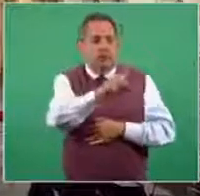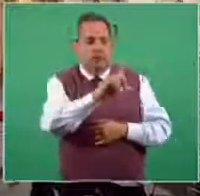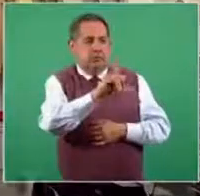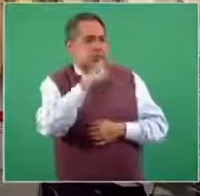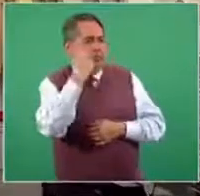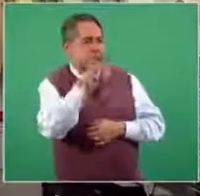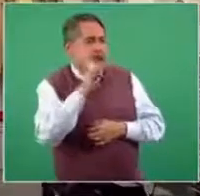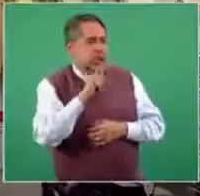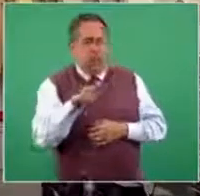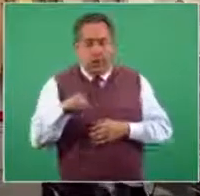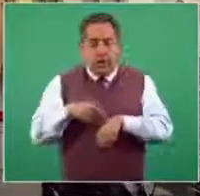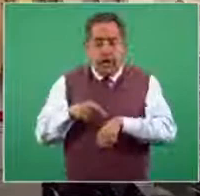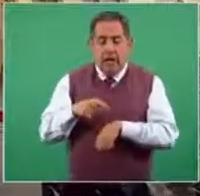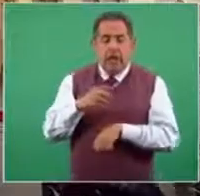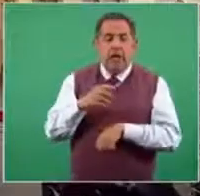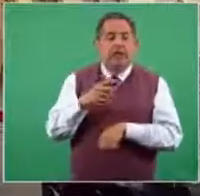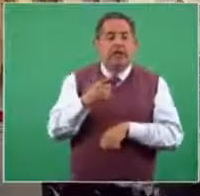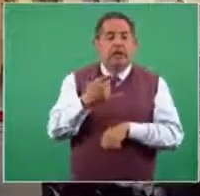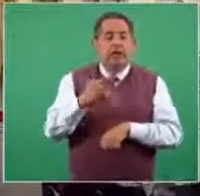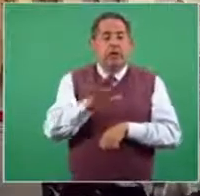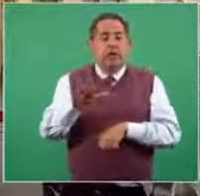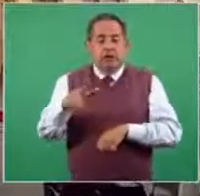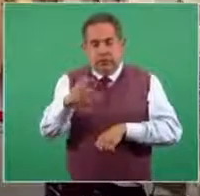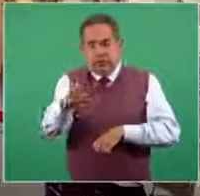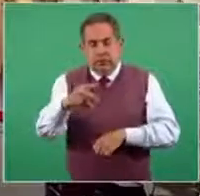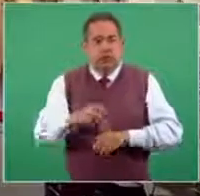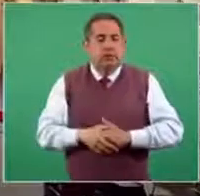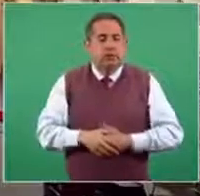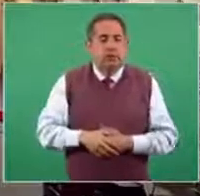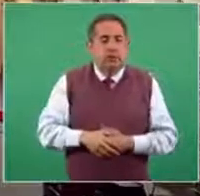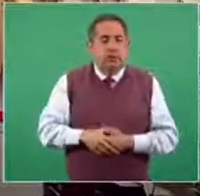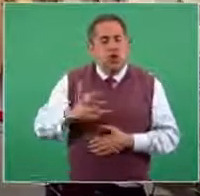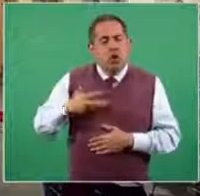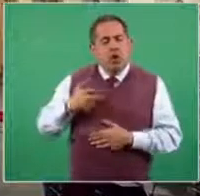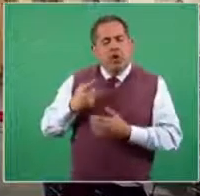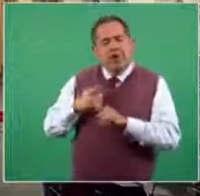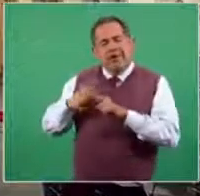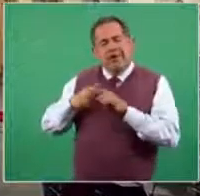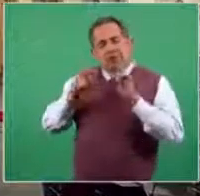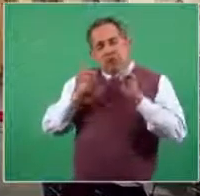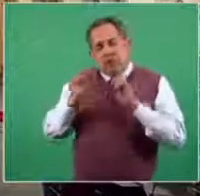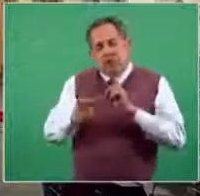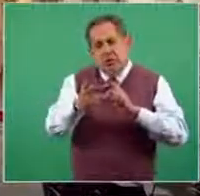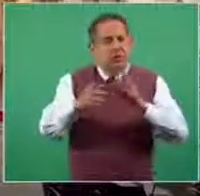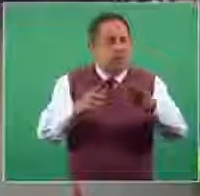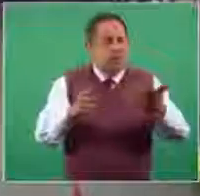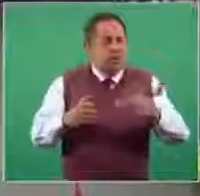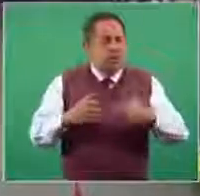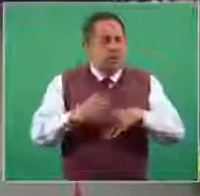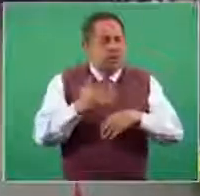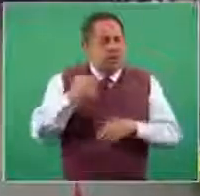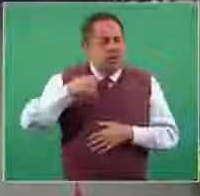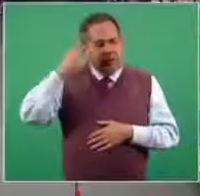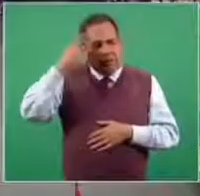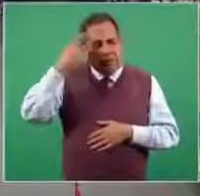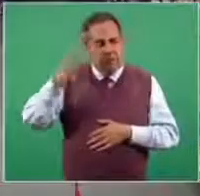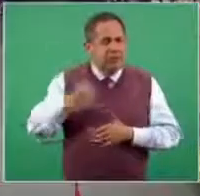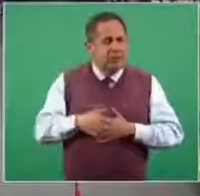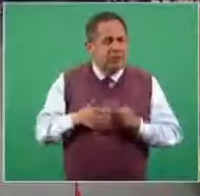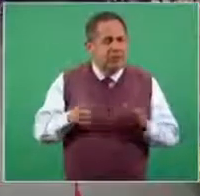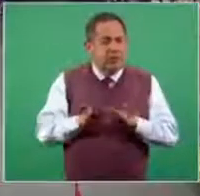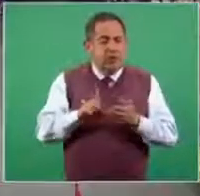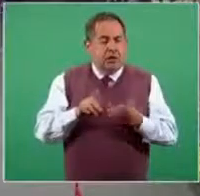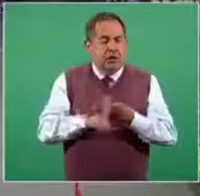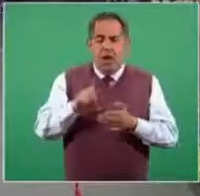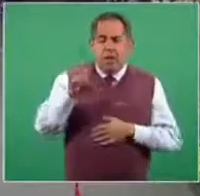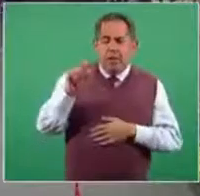para mañana, son las 19.55. Gracias, Bueno, tengo varias dudas, pero rapidísimo. ¿A qué le atribuirían este desperdicio